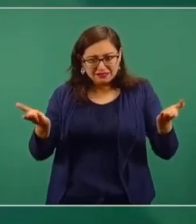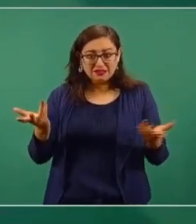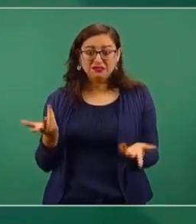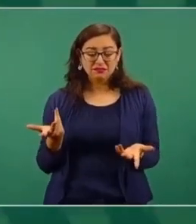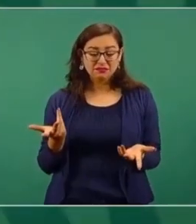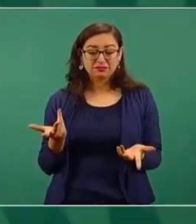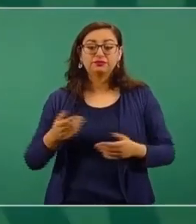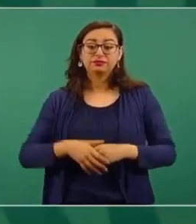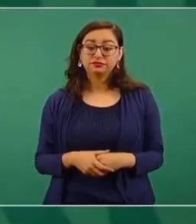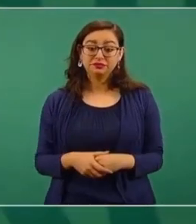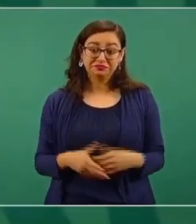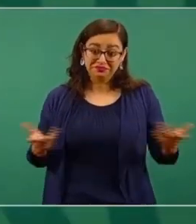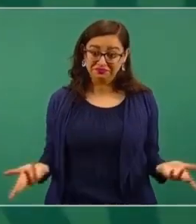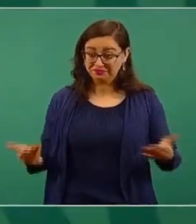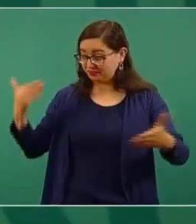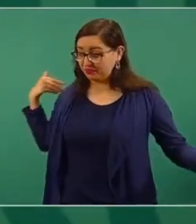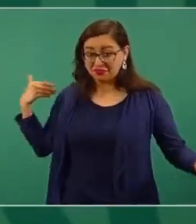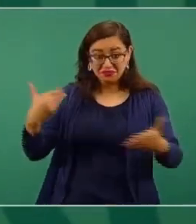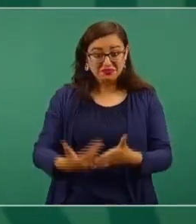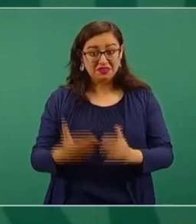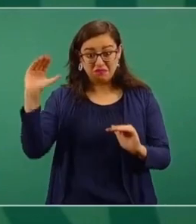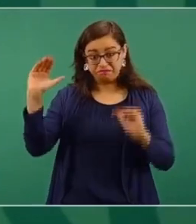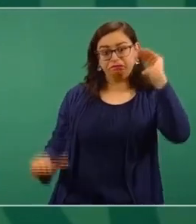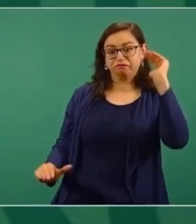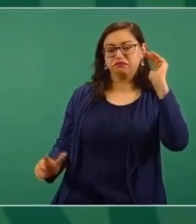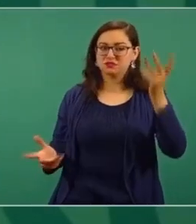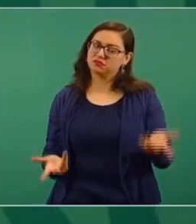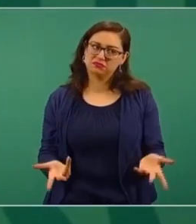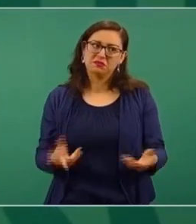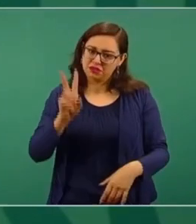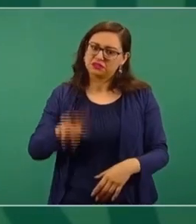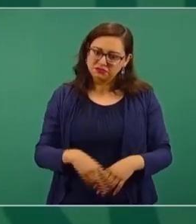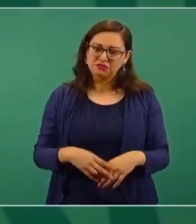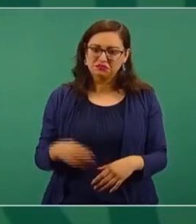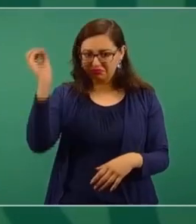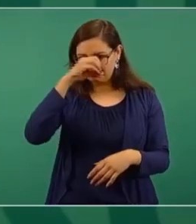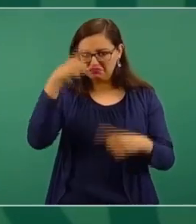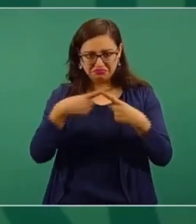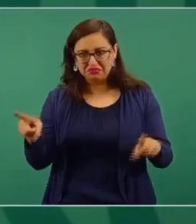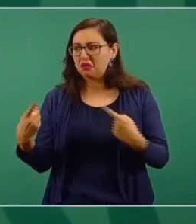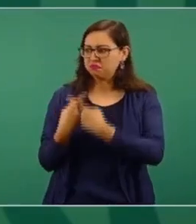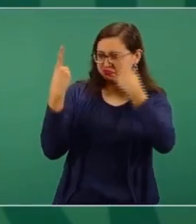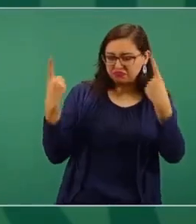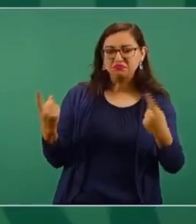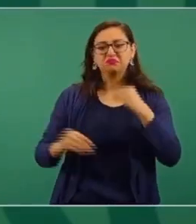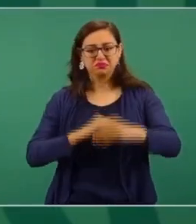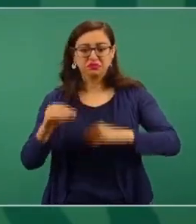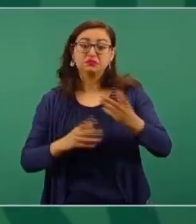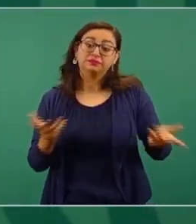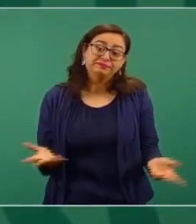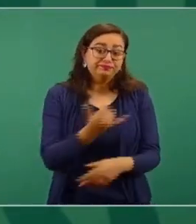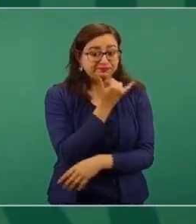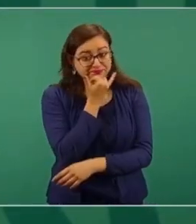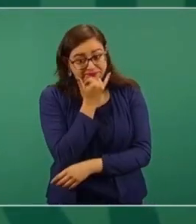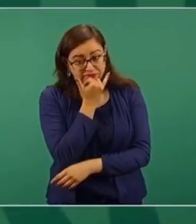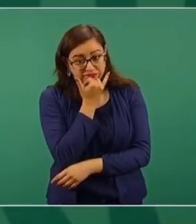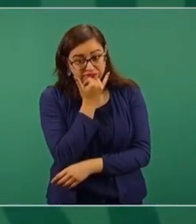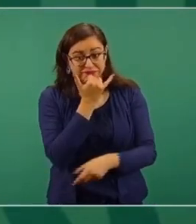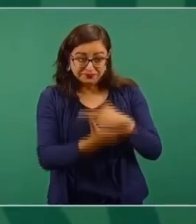Entonces, esa desigualdad insultante, pues sí, por eso sí, polarización. Pero, es mejor ofrecer disculpas.